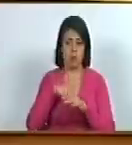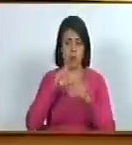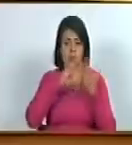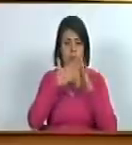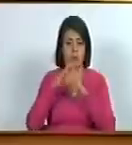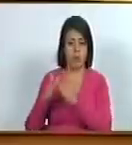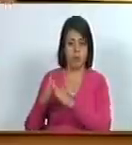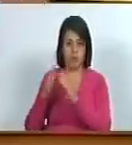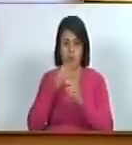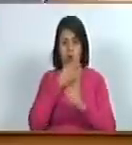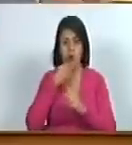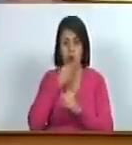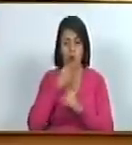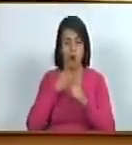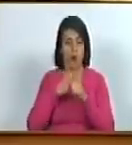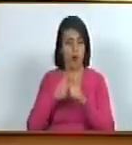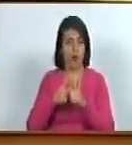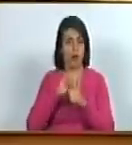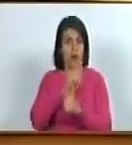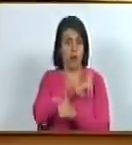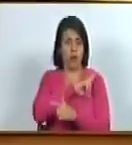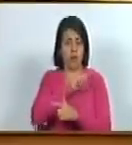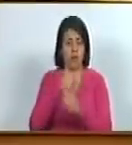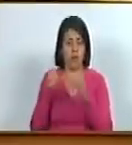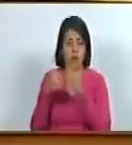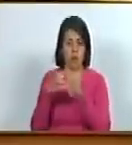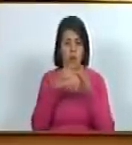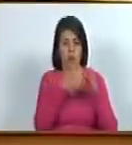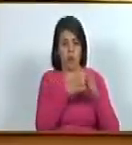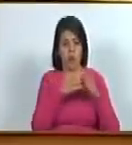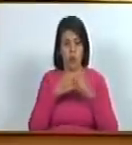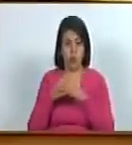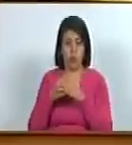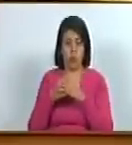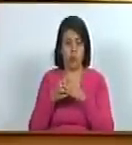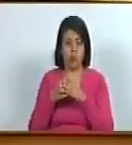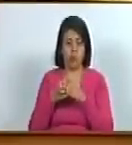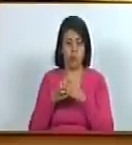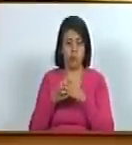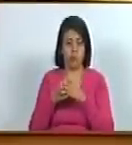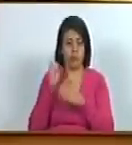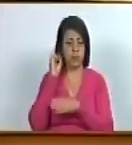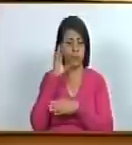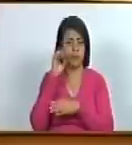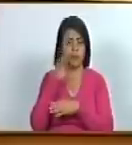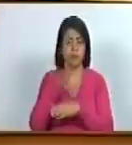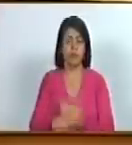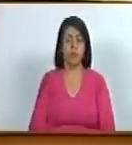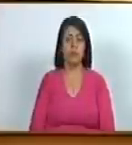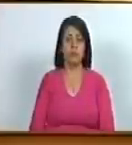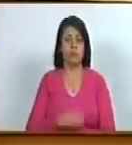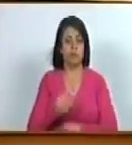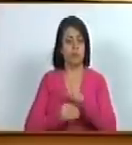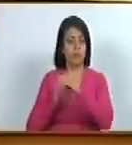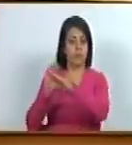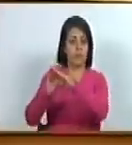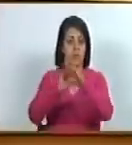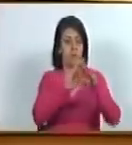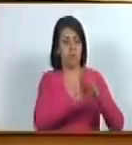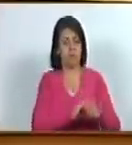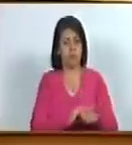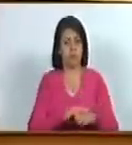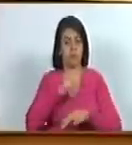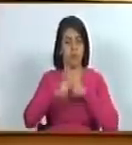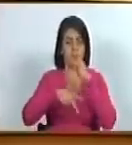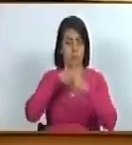representantes de la juventud y a los jefes de los bloques estadales parlamentarios que serán convocados